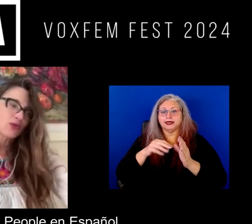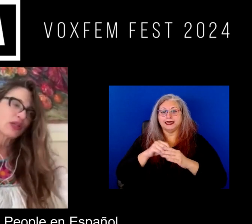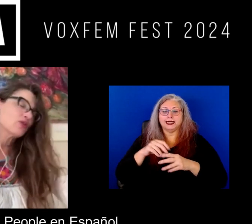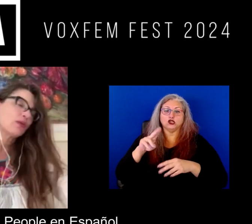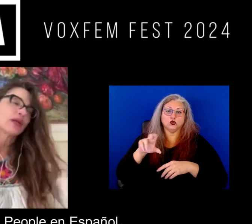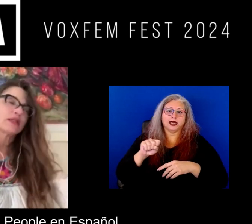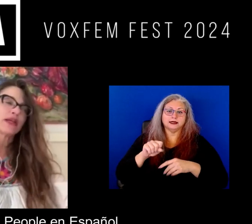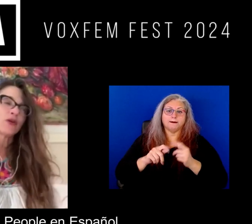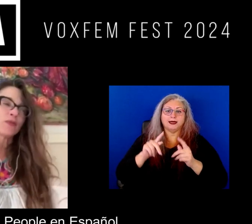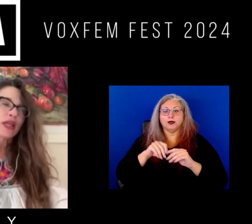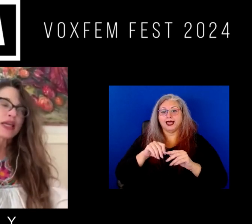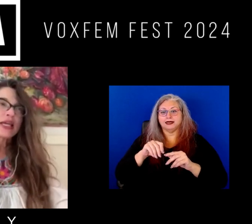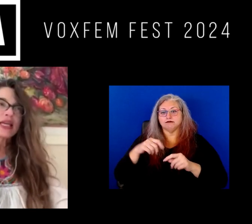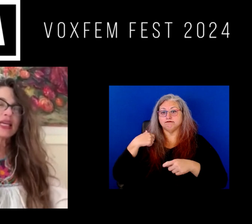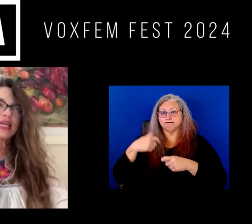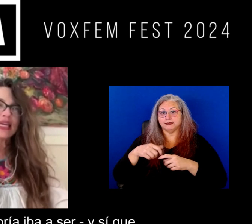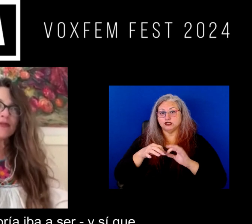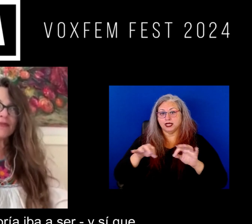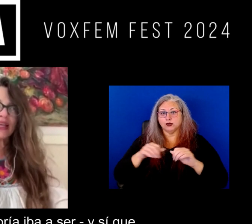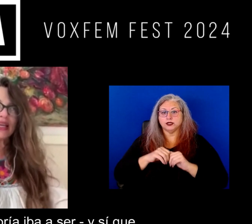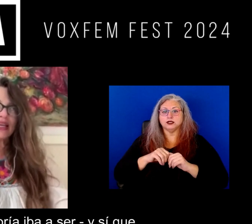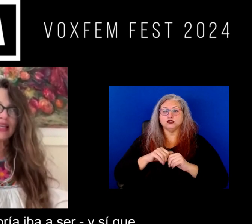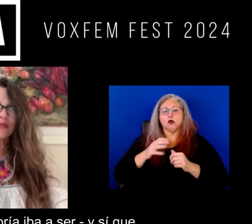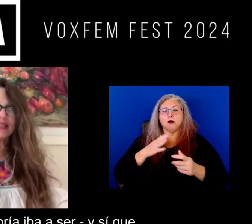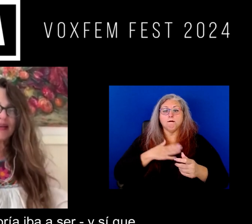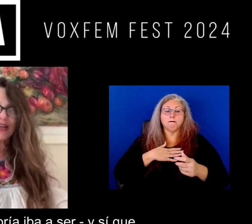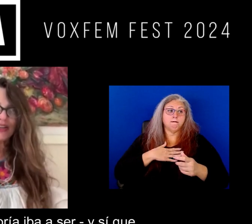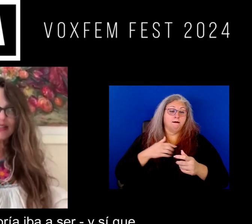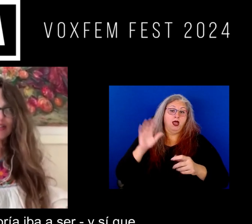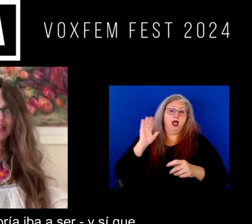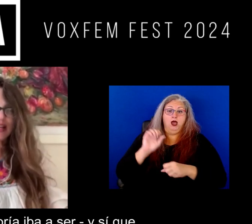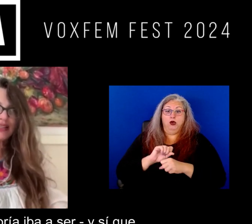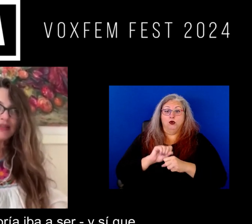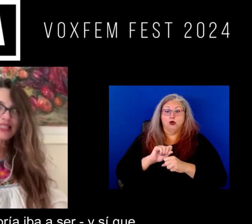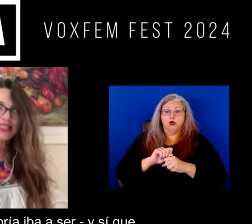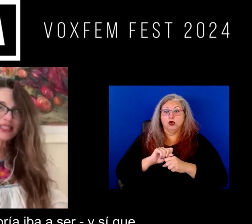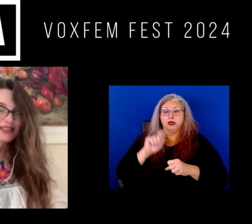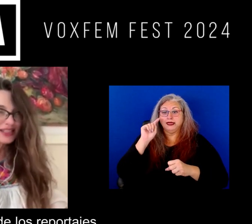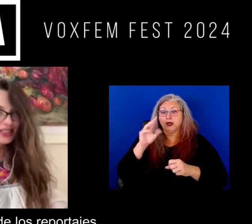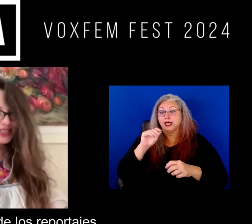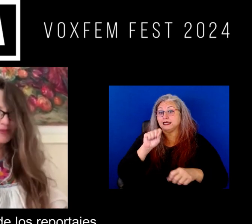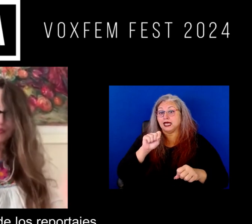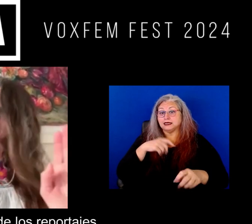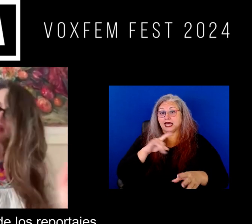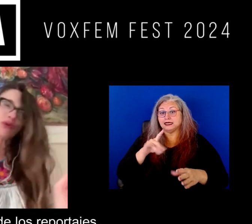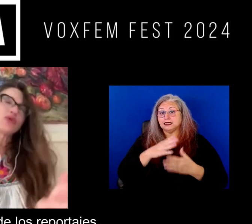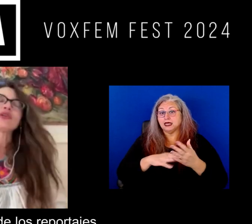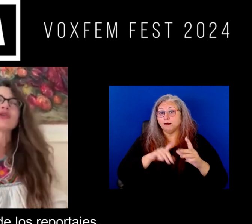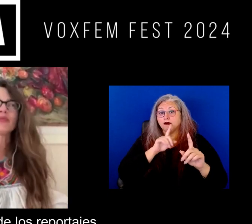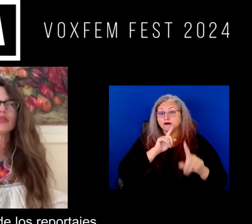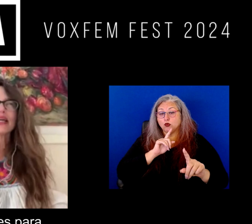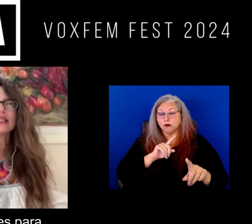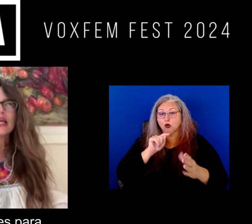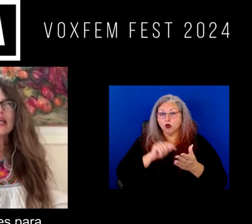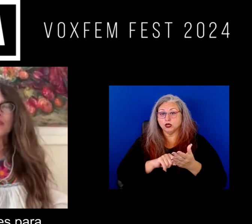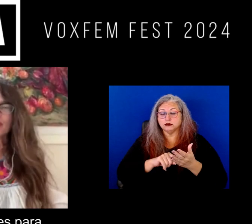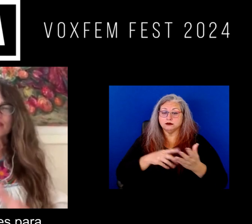Estados Unidos People en Español y mi trabajo en la teoría iba a ser y sí que hice algunos de los